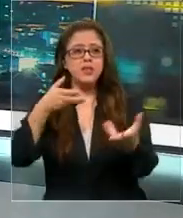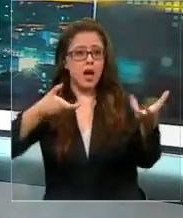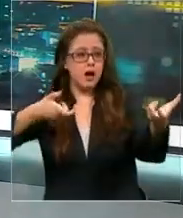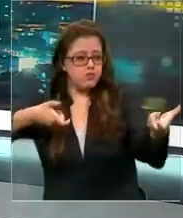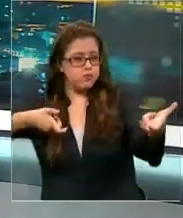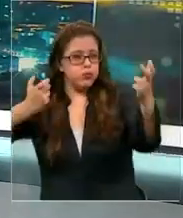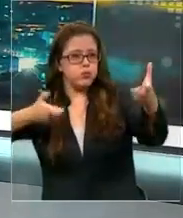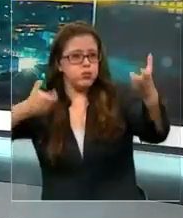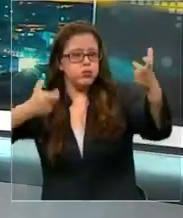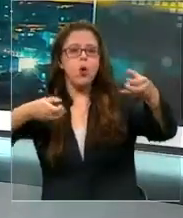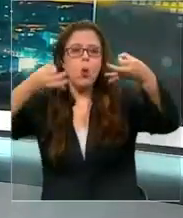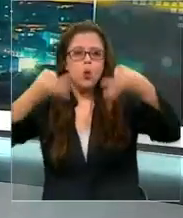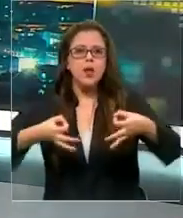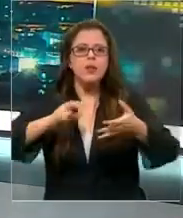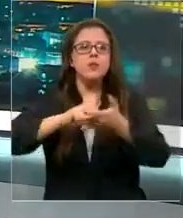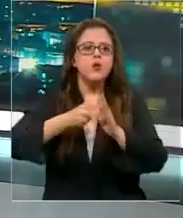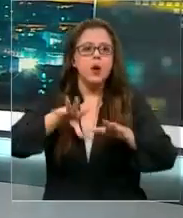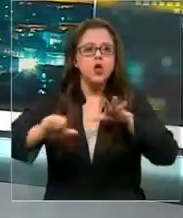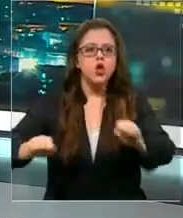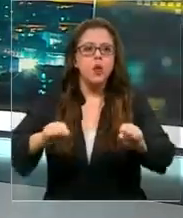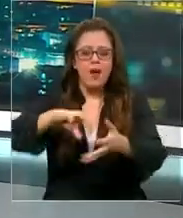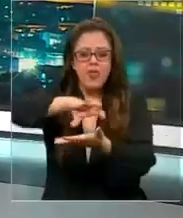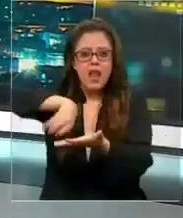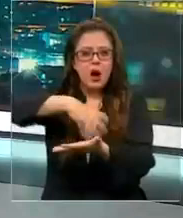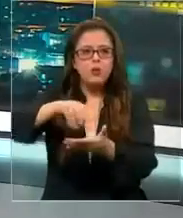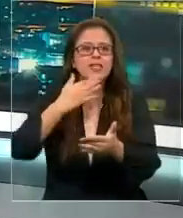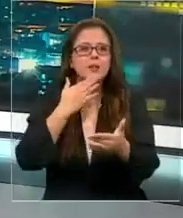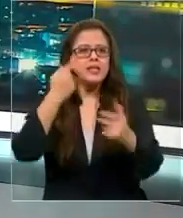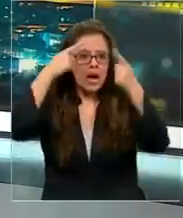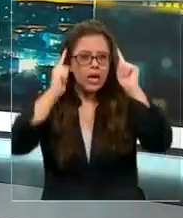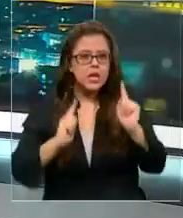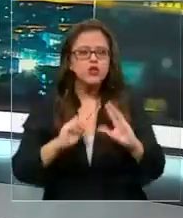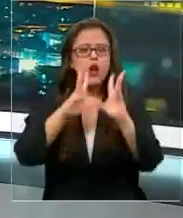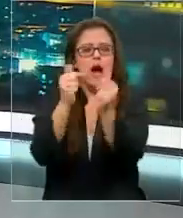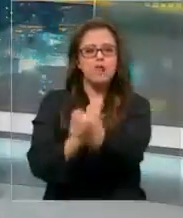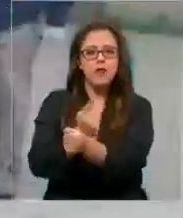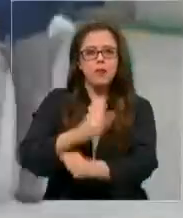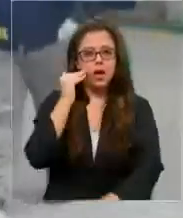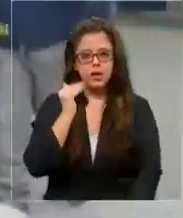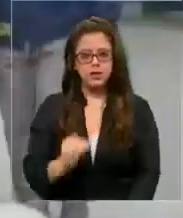medio de un conflicto en una toma de la comuna, hiriendo también a los familiares del niño.